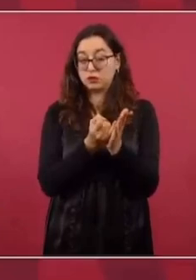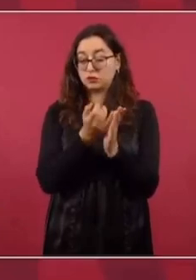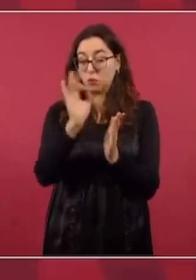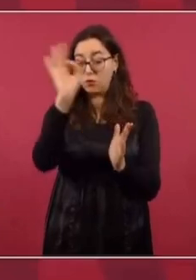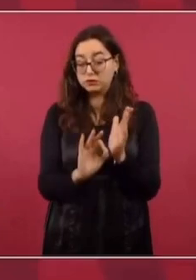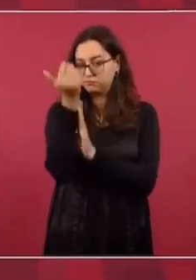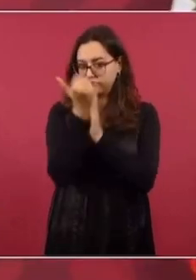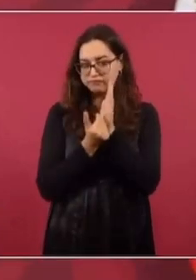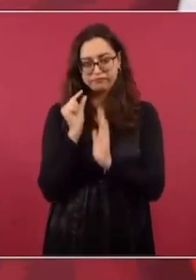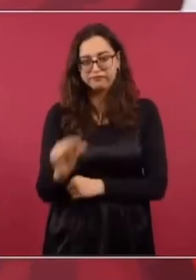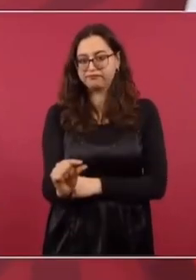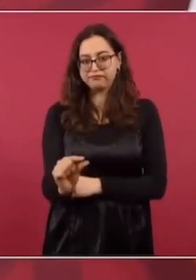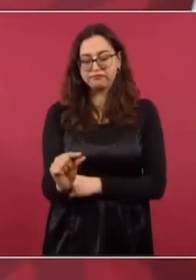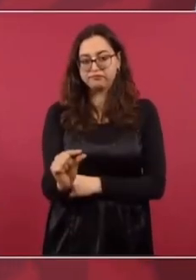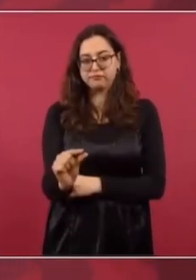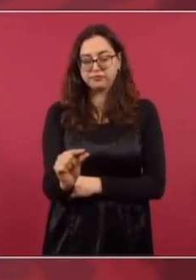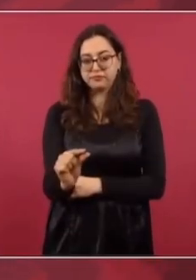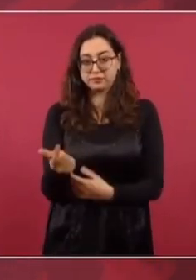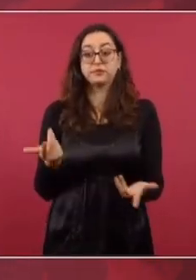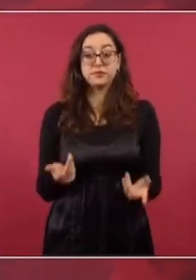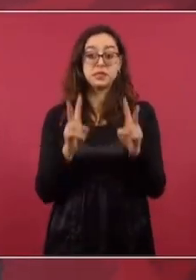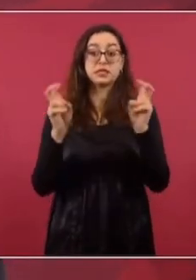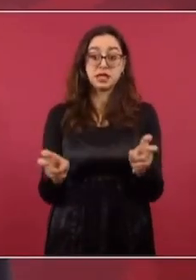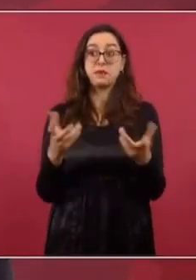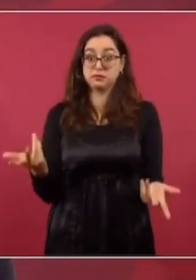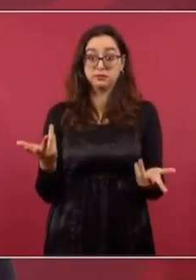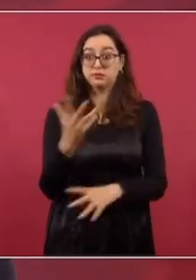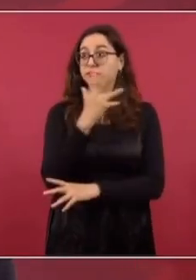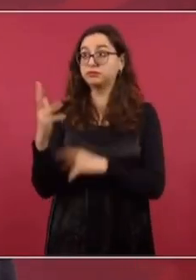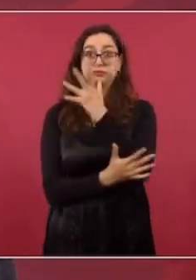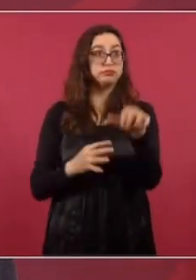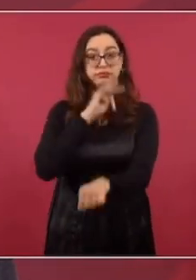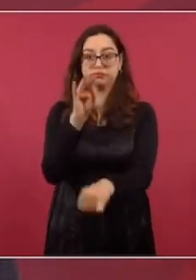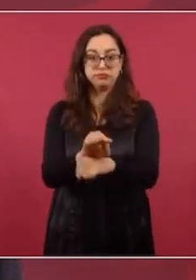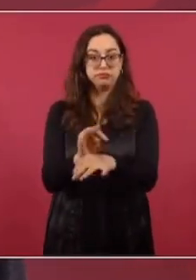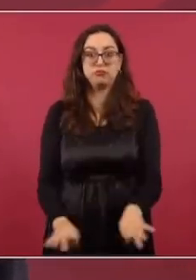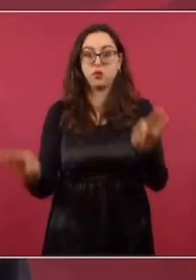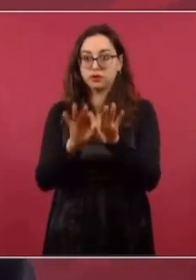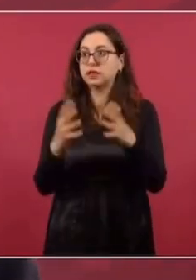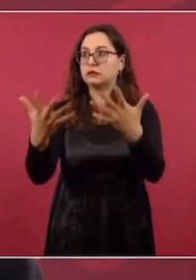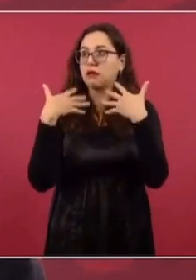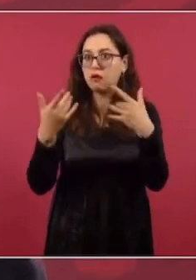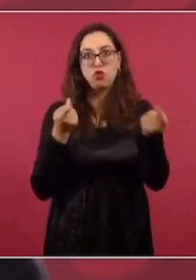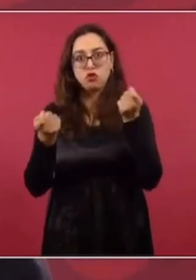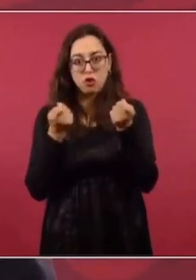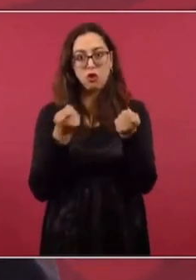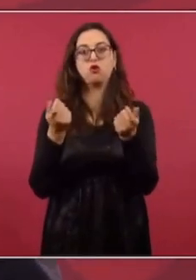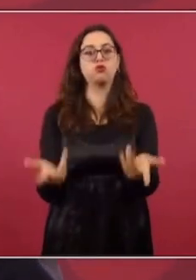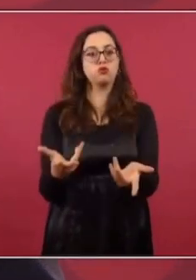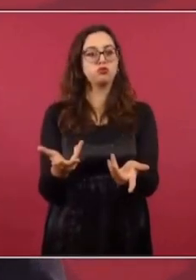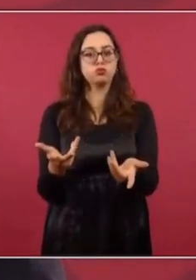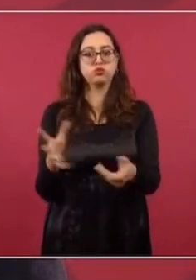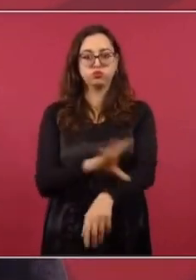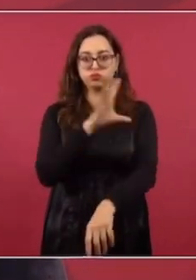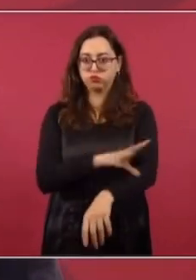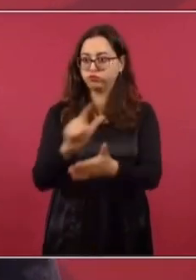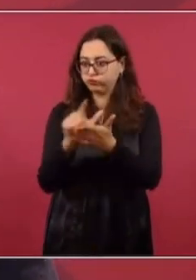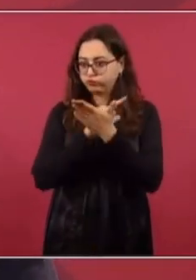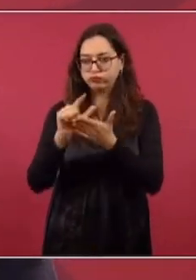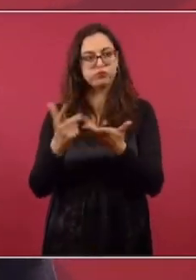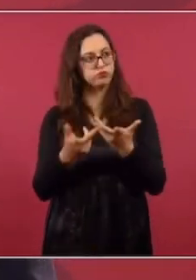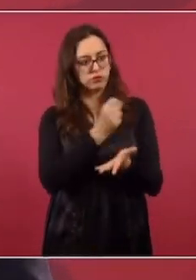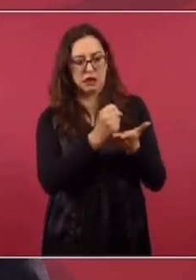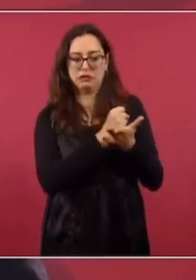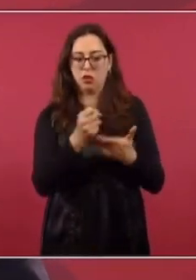bajas, en el marco de la defensa del medio ambiente, del cambio climático, de la generación de energía